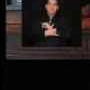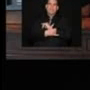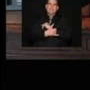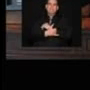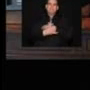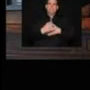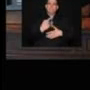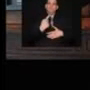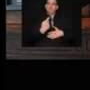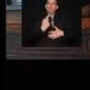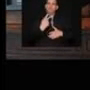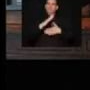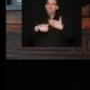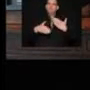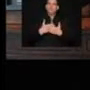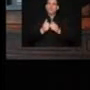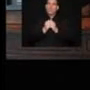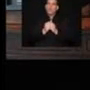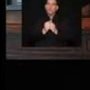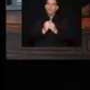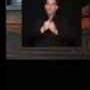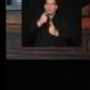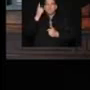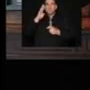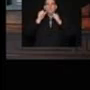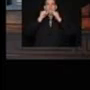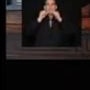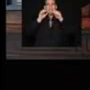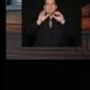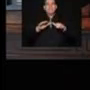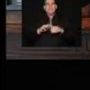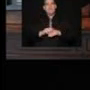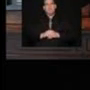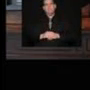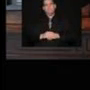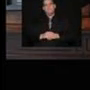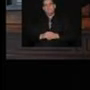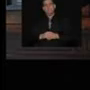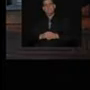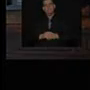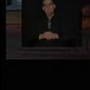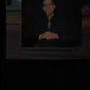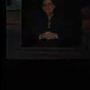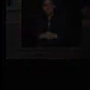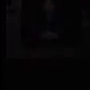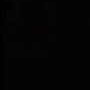toca a todos. Que Dios te bendiga. Gracias. Gracias.